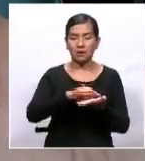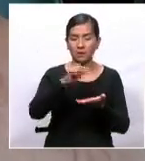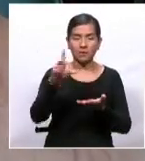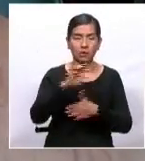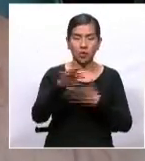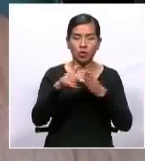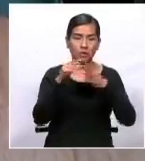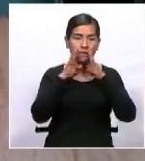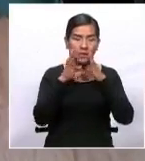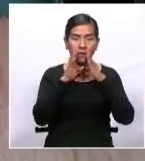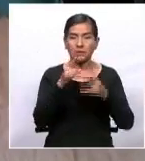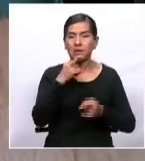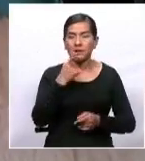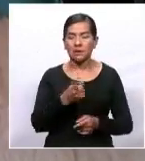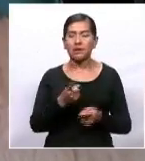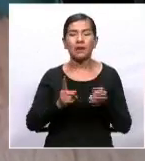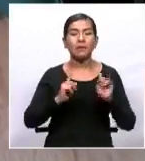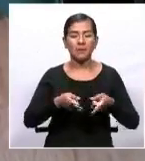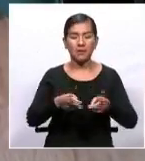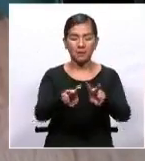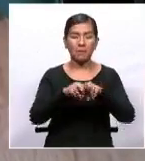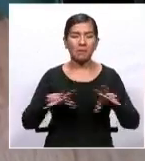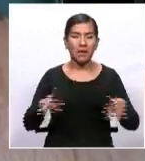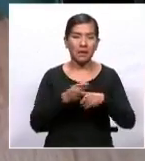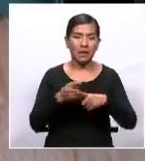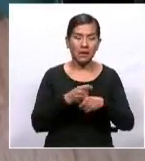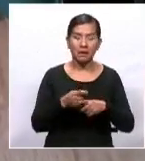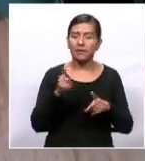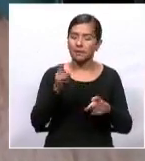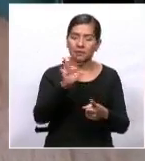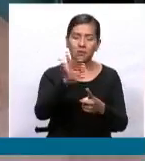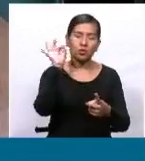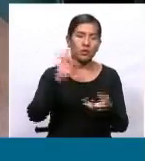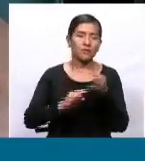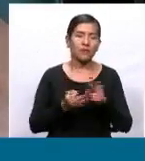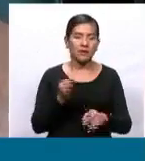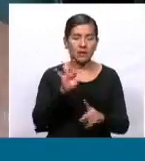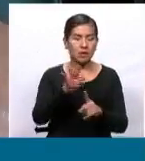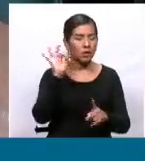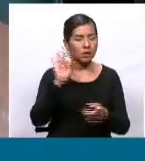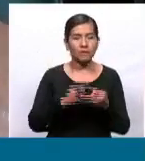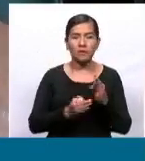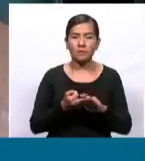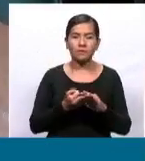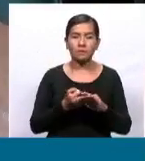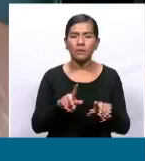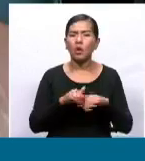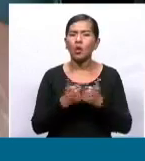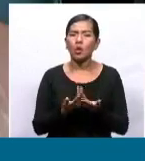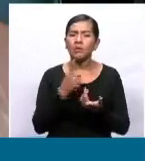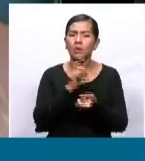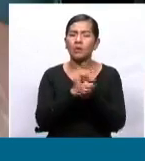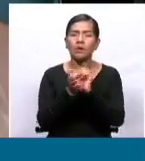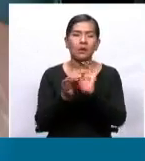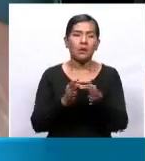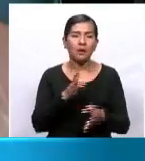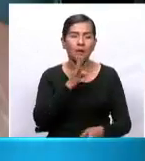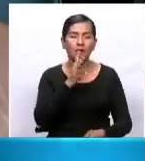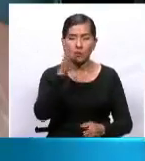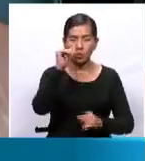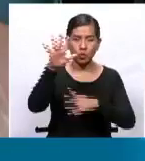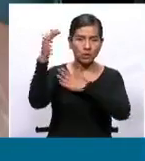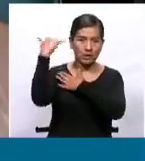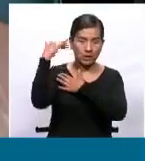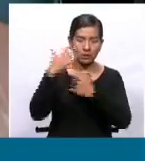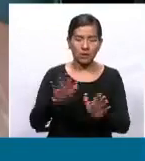de Facebook y dice esta mesa técnica es la que le va a poner fecha. ¿Cómo se interpreta el hecho de que Santa Cruz